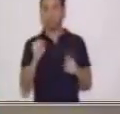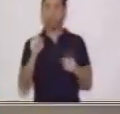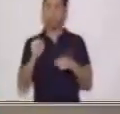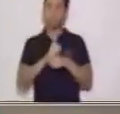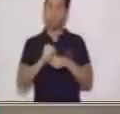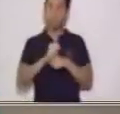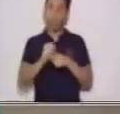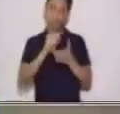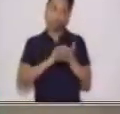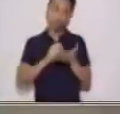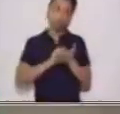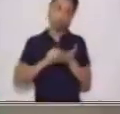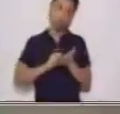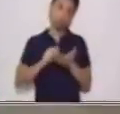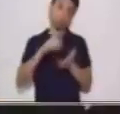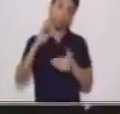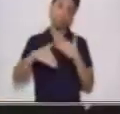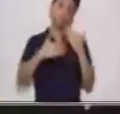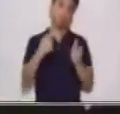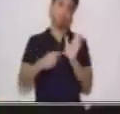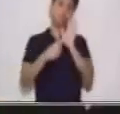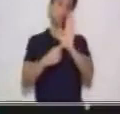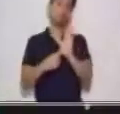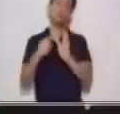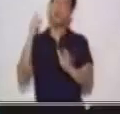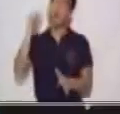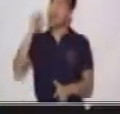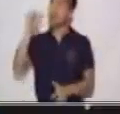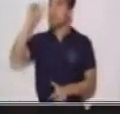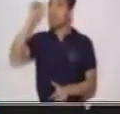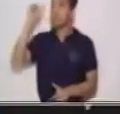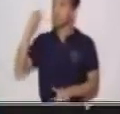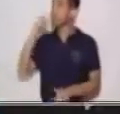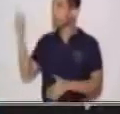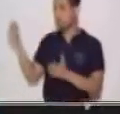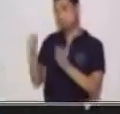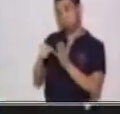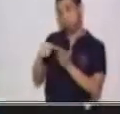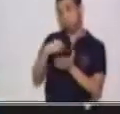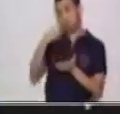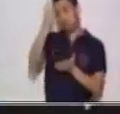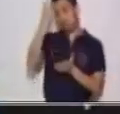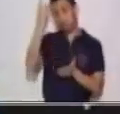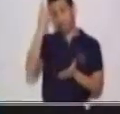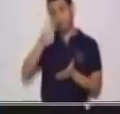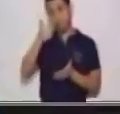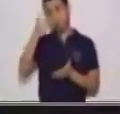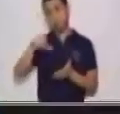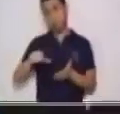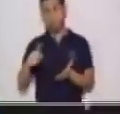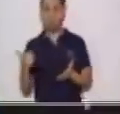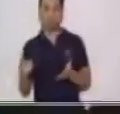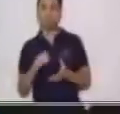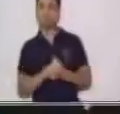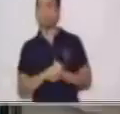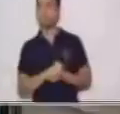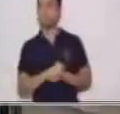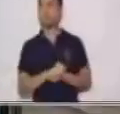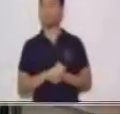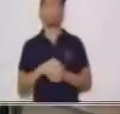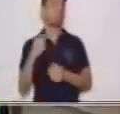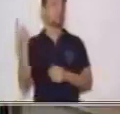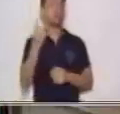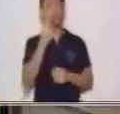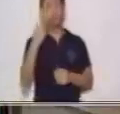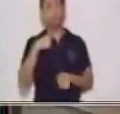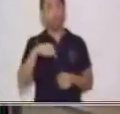trabajar y presentárselos a un adulto para que revise tu trabajo y tu progreso. Ahora bien, todo lo